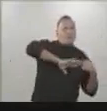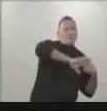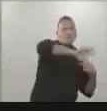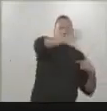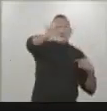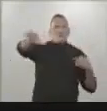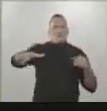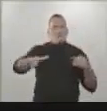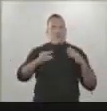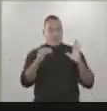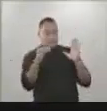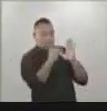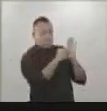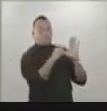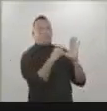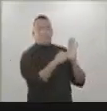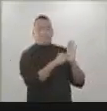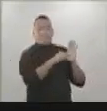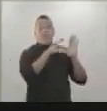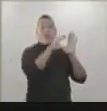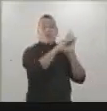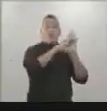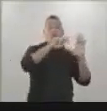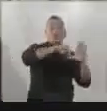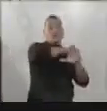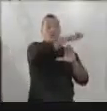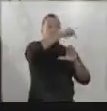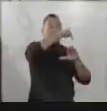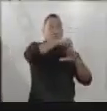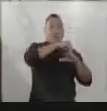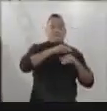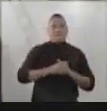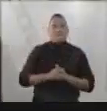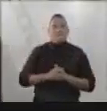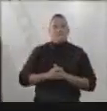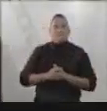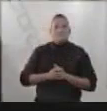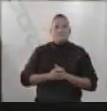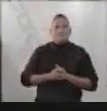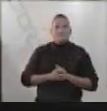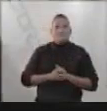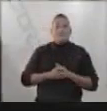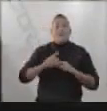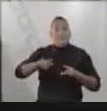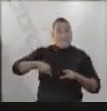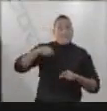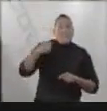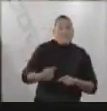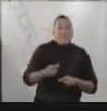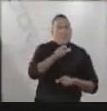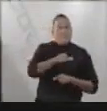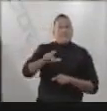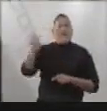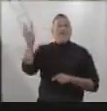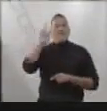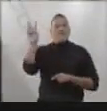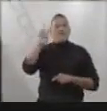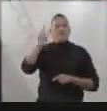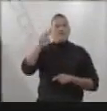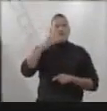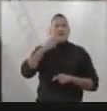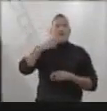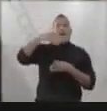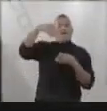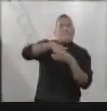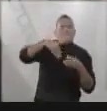popular establecidos en nuestra Constitución. Mañana tienen la palabra las venezolanas y los